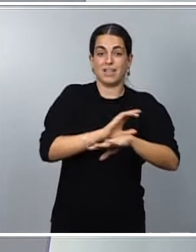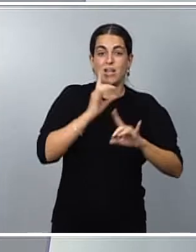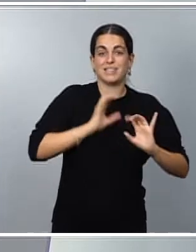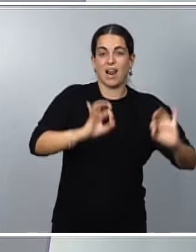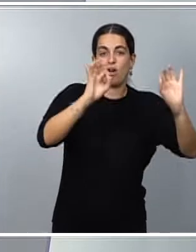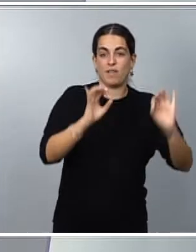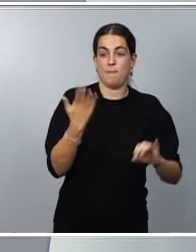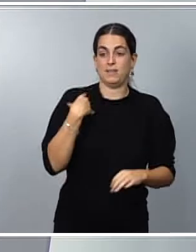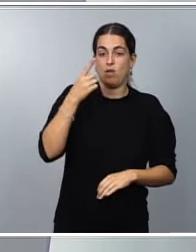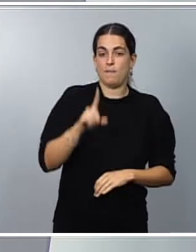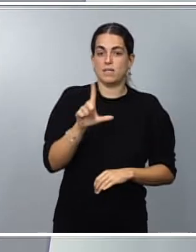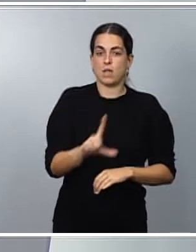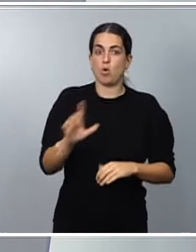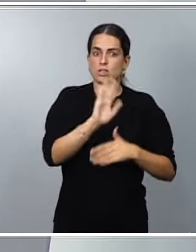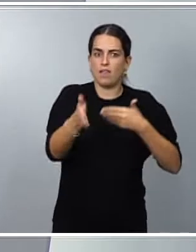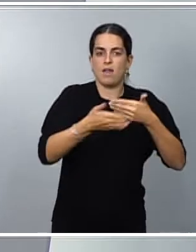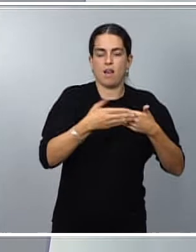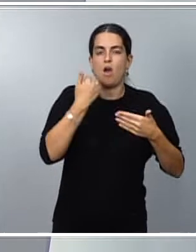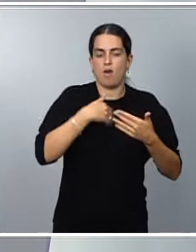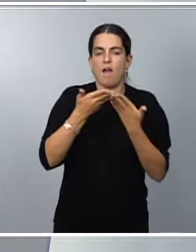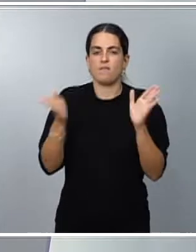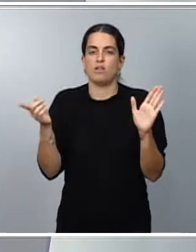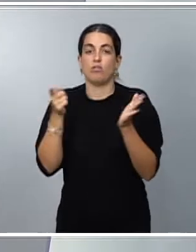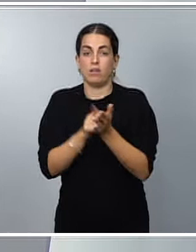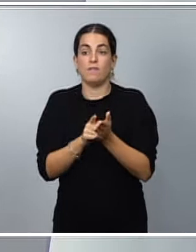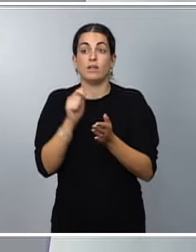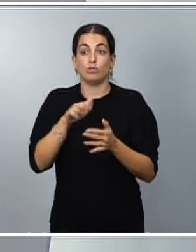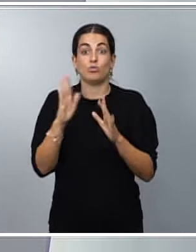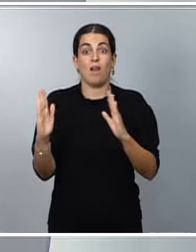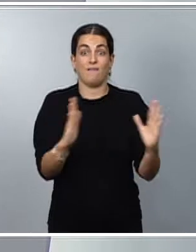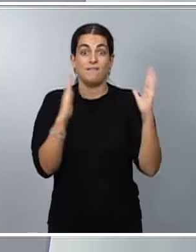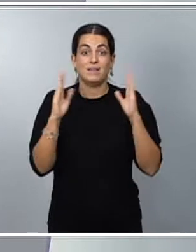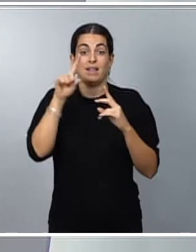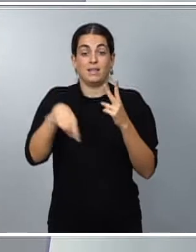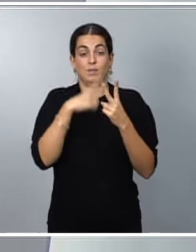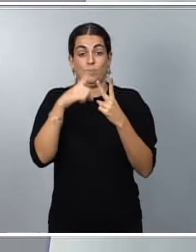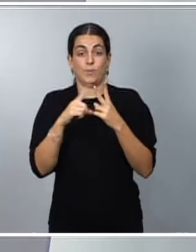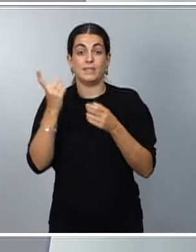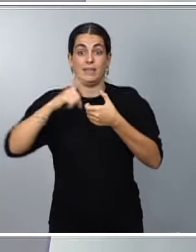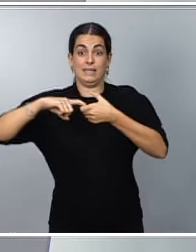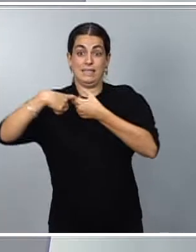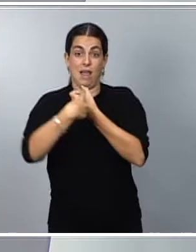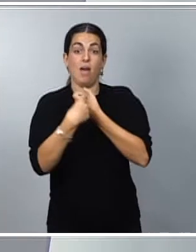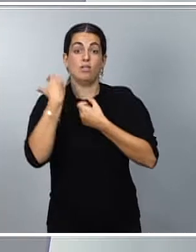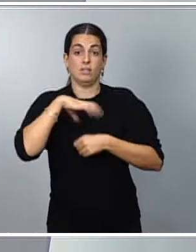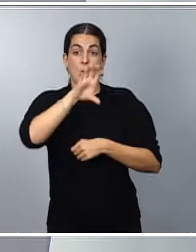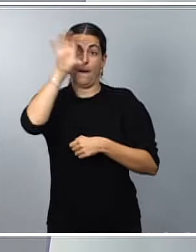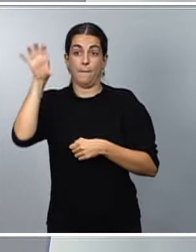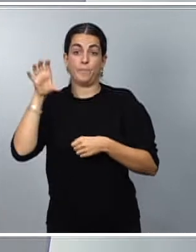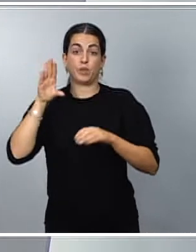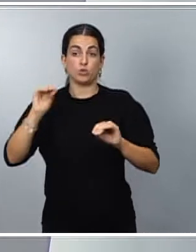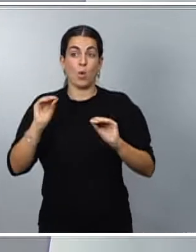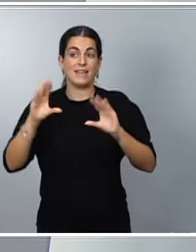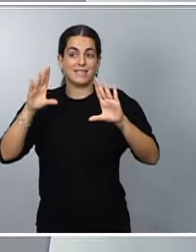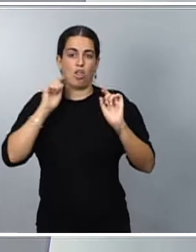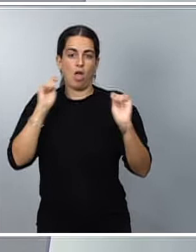y una fase en la que una vez que haya varios estados miembros que activen su estado de alerta o que la